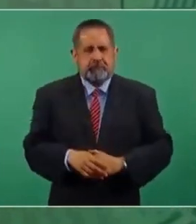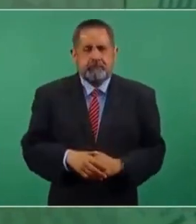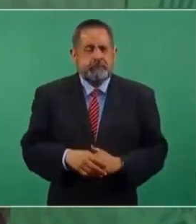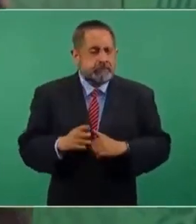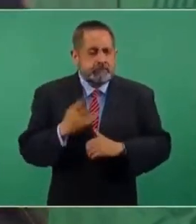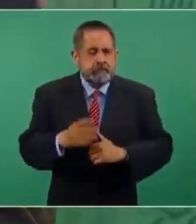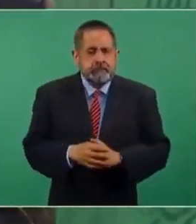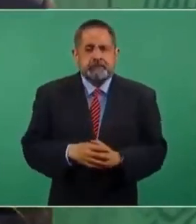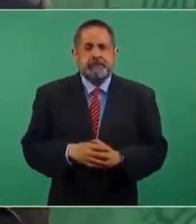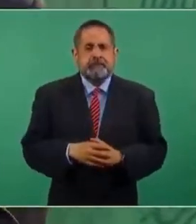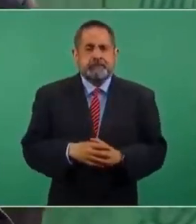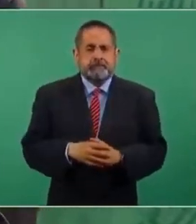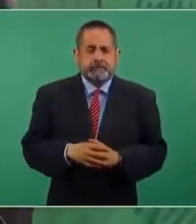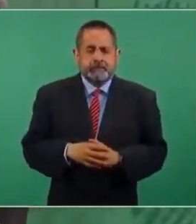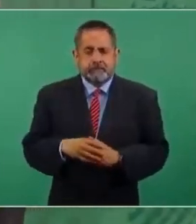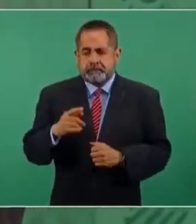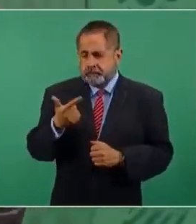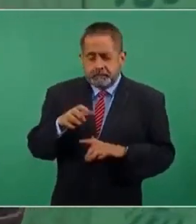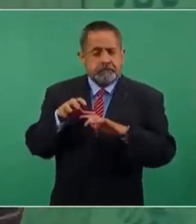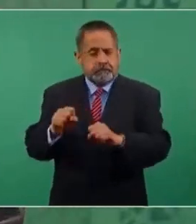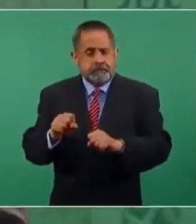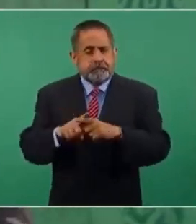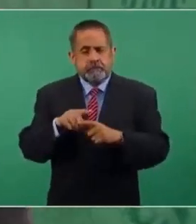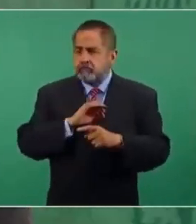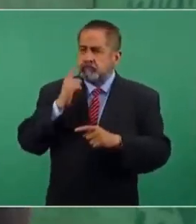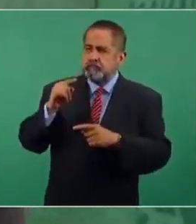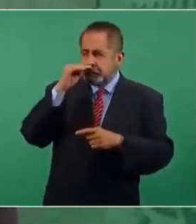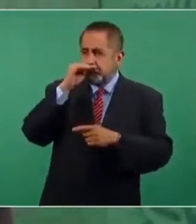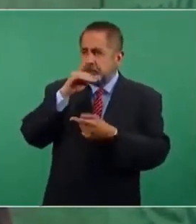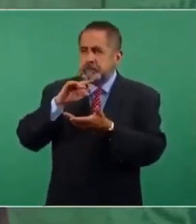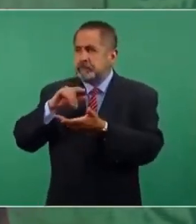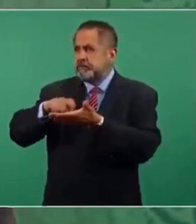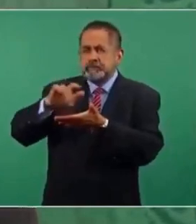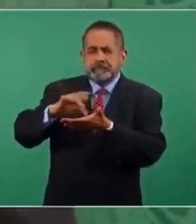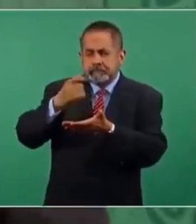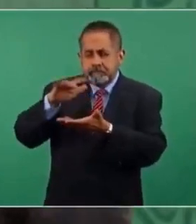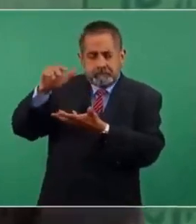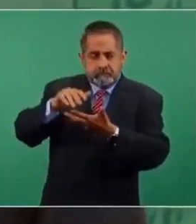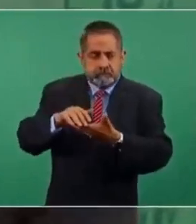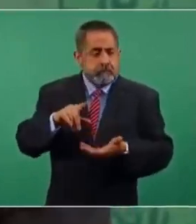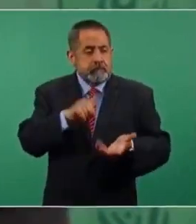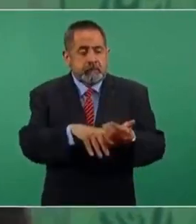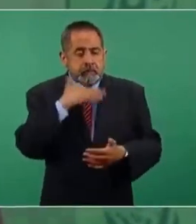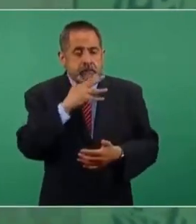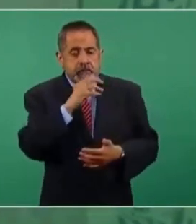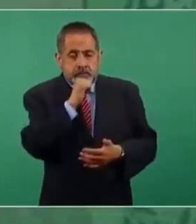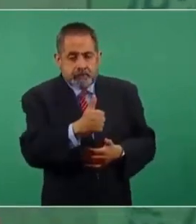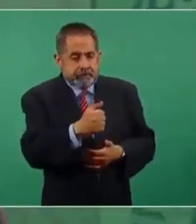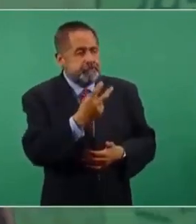¿Por qué? Nos va a alcanzar para que los medicamentos sean gratuitos, porque no hay corrupción.